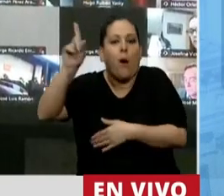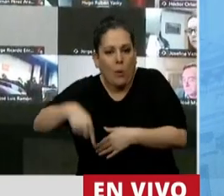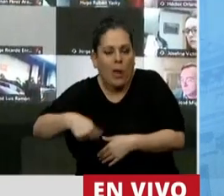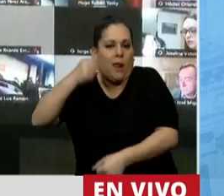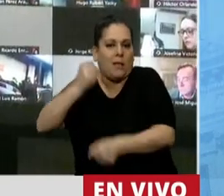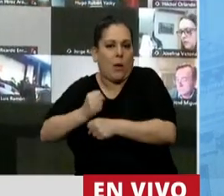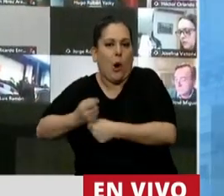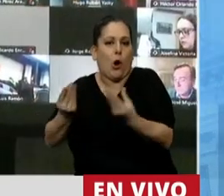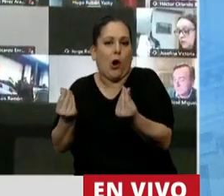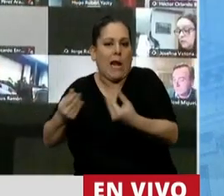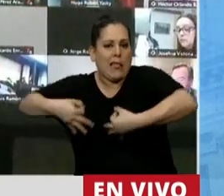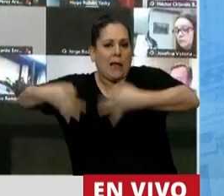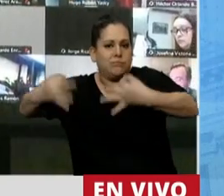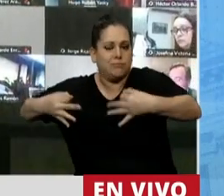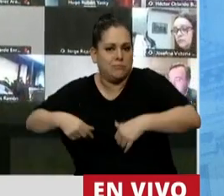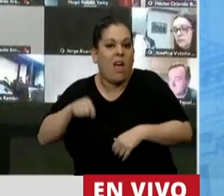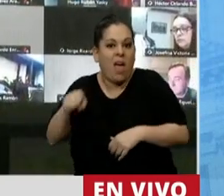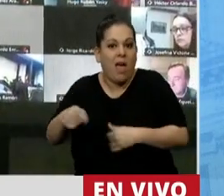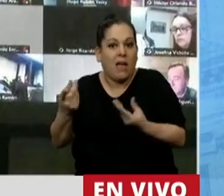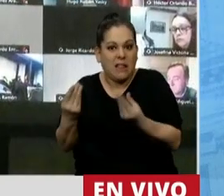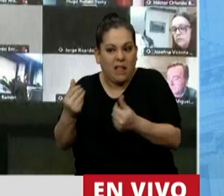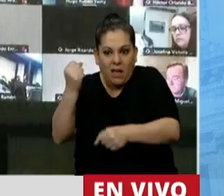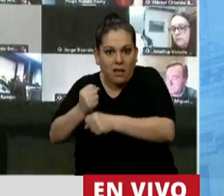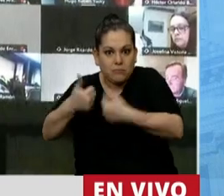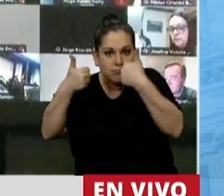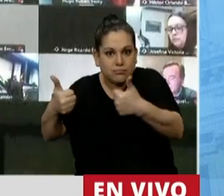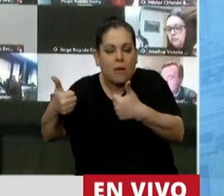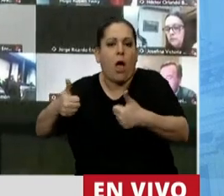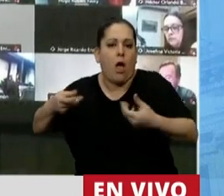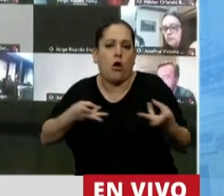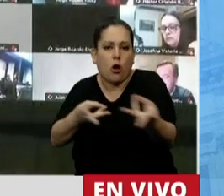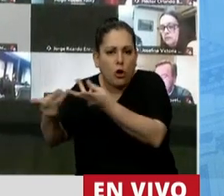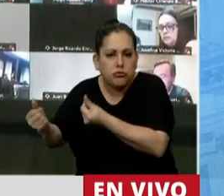y esto conlleva más consumo, a más crecimiento y a más recaudación.